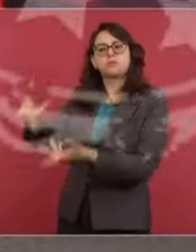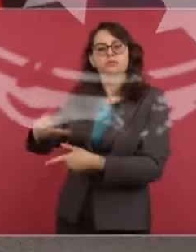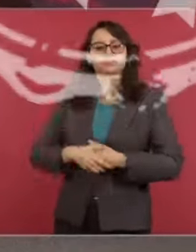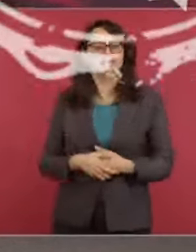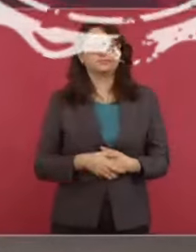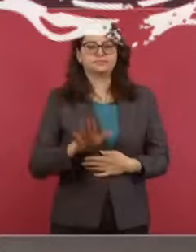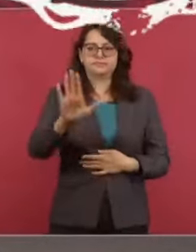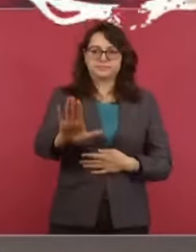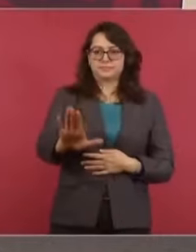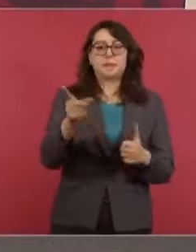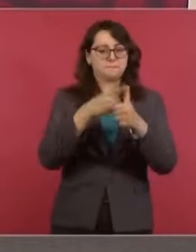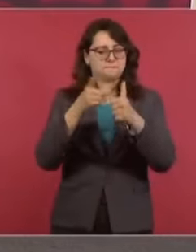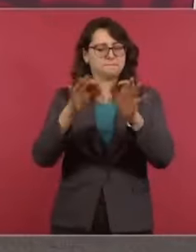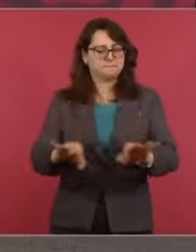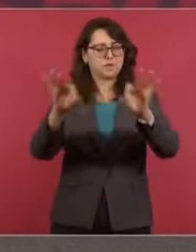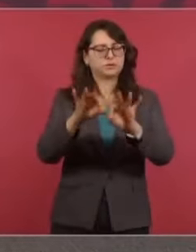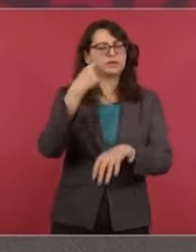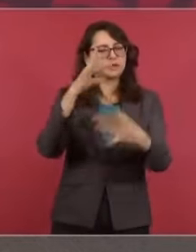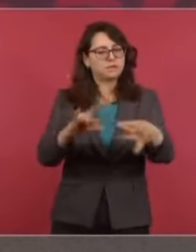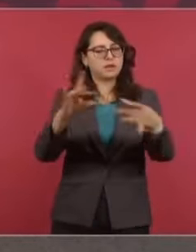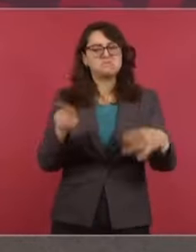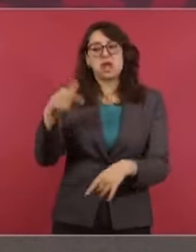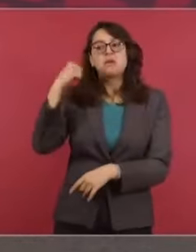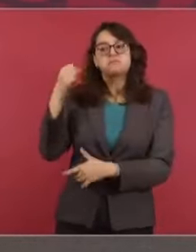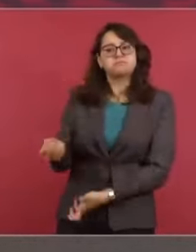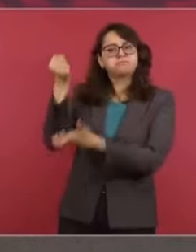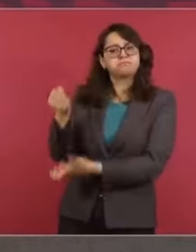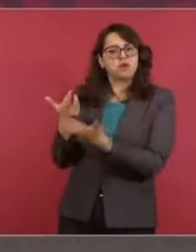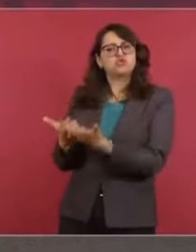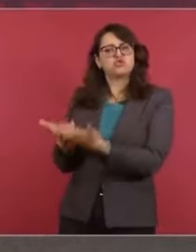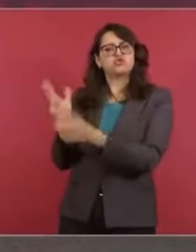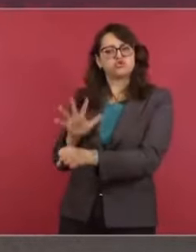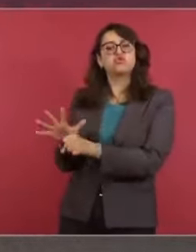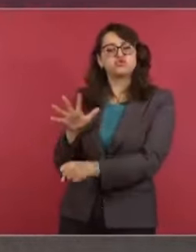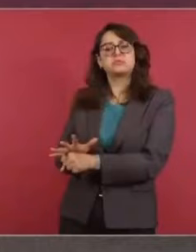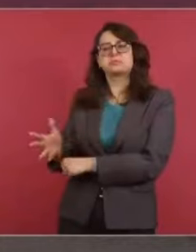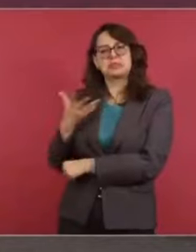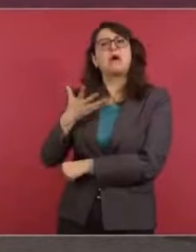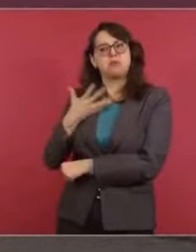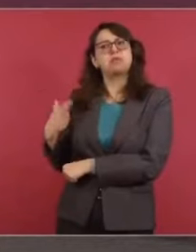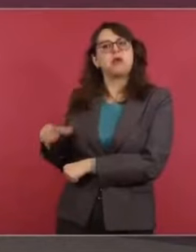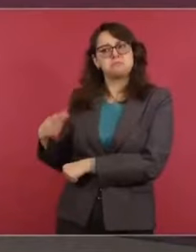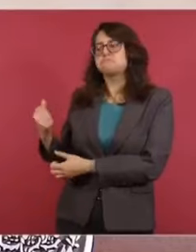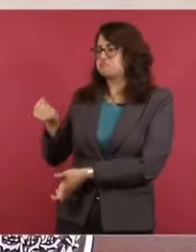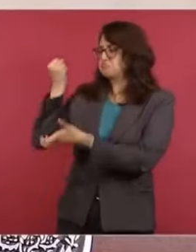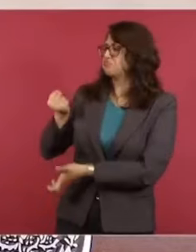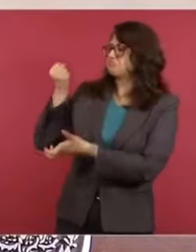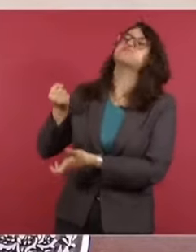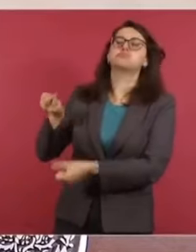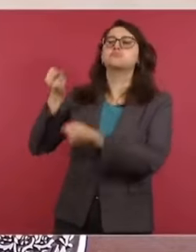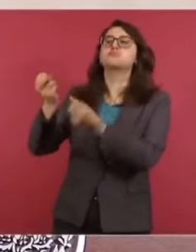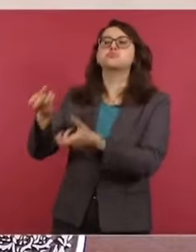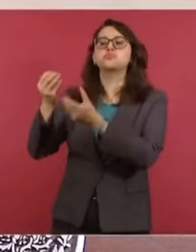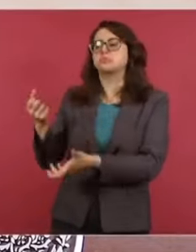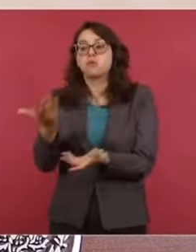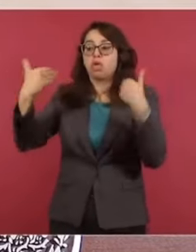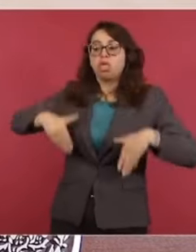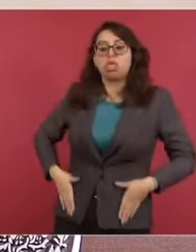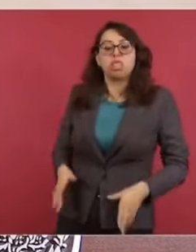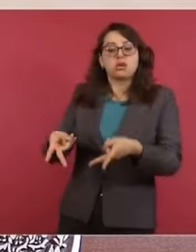Tenemos presupuesto suficiente para Acapulco, no va a faltar, porque como no hay corrupción, tenemos presupuesto,